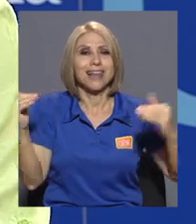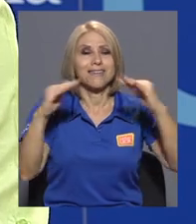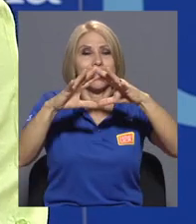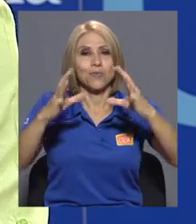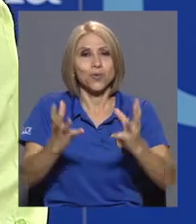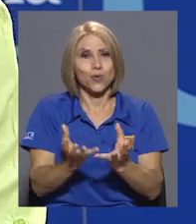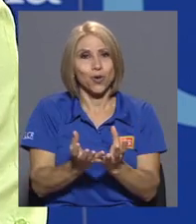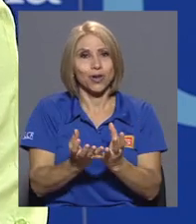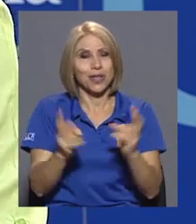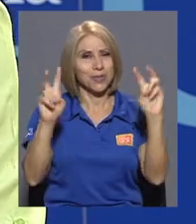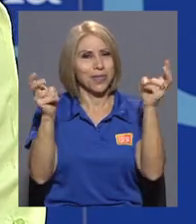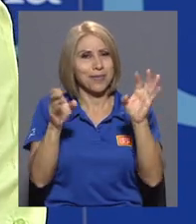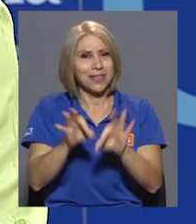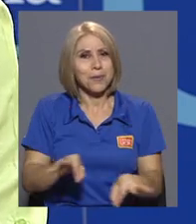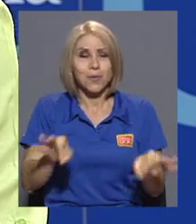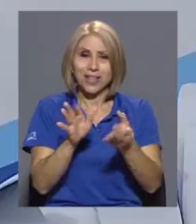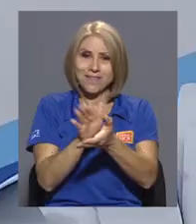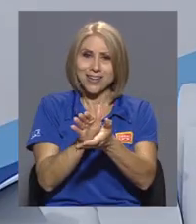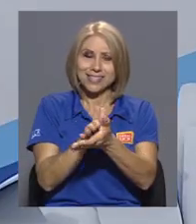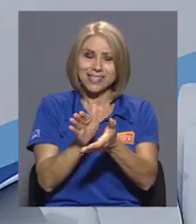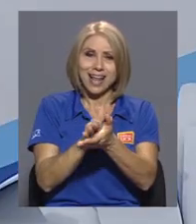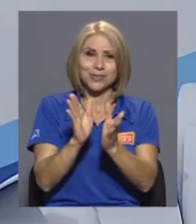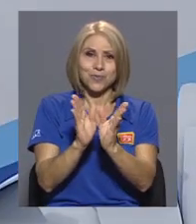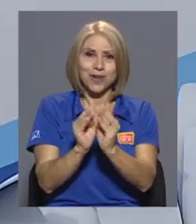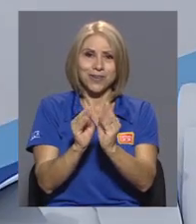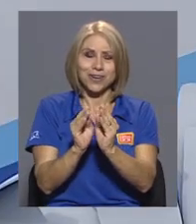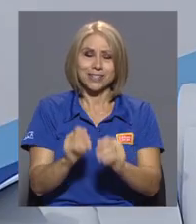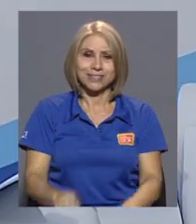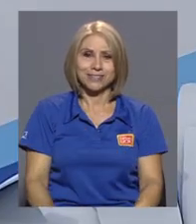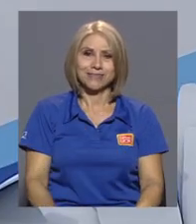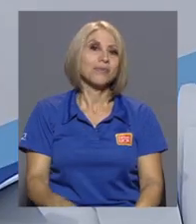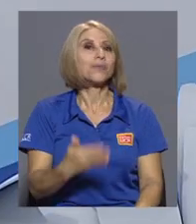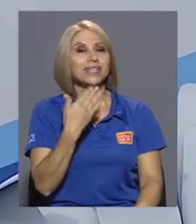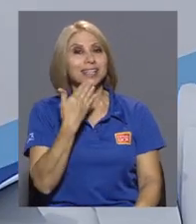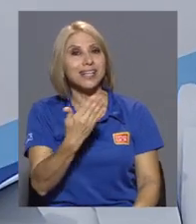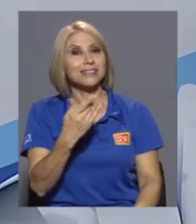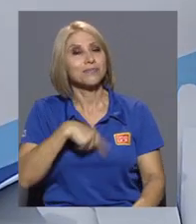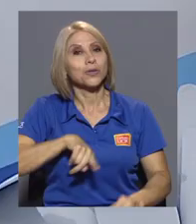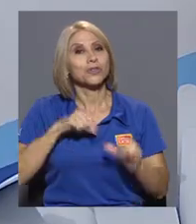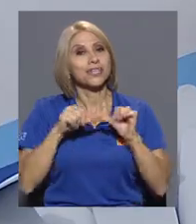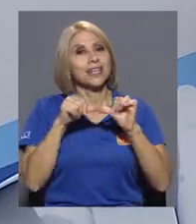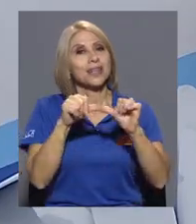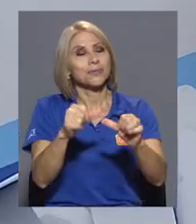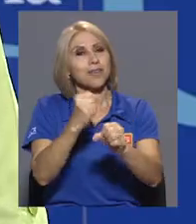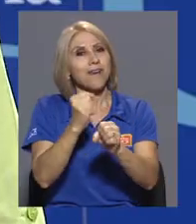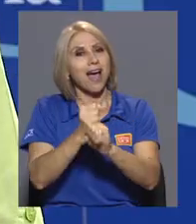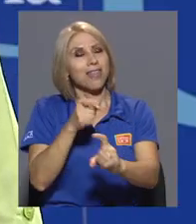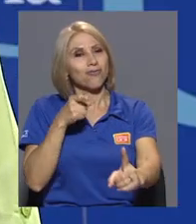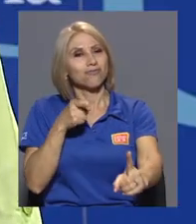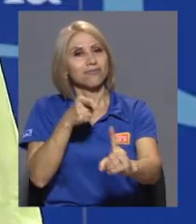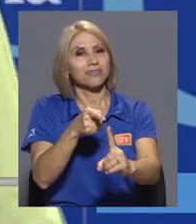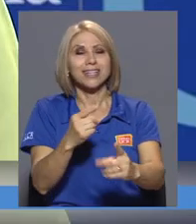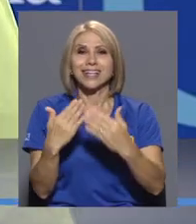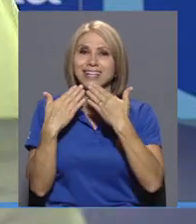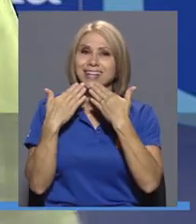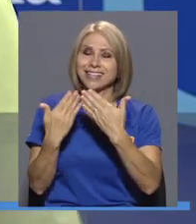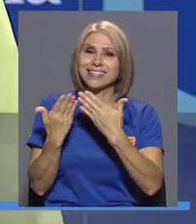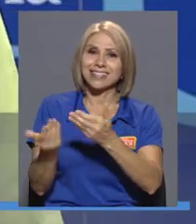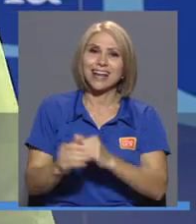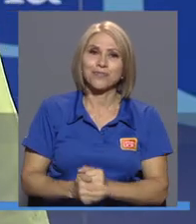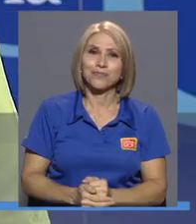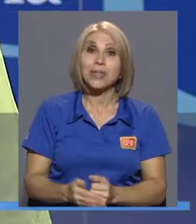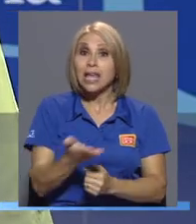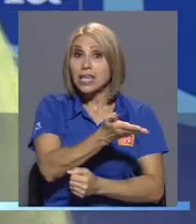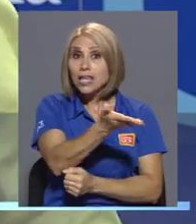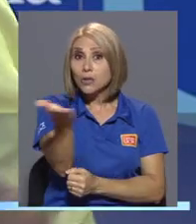tan importante como este, felicitarlos por el congreso en verdad. Muchas gracias, María, y seguiríamos trabajando en esa línea. Muchísimas gracias, Ricardo. Muy bien,